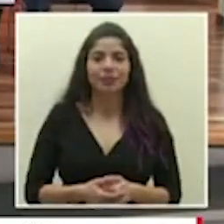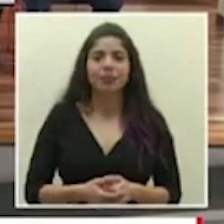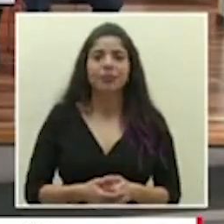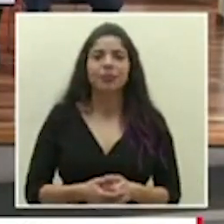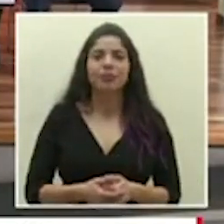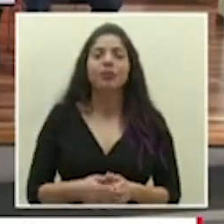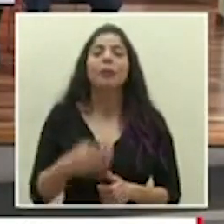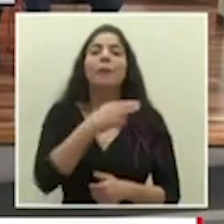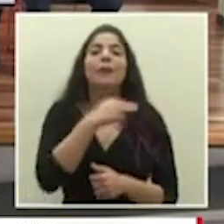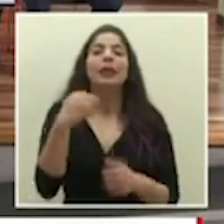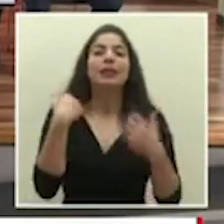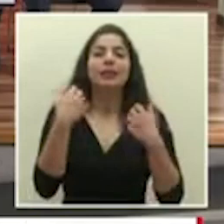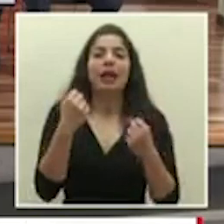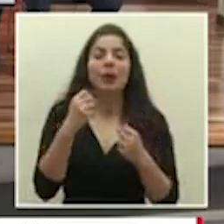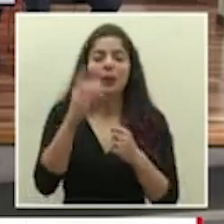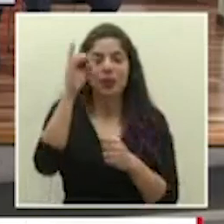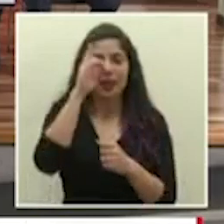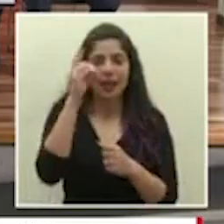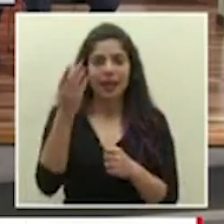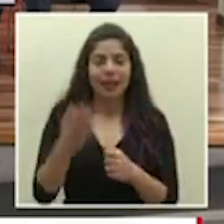el doctor Daniel Salas